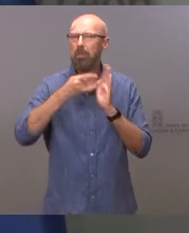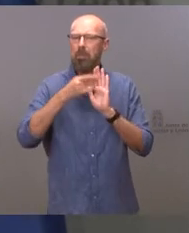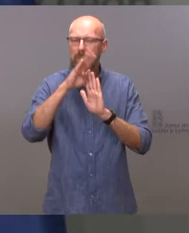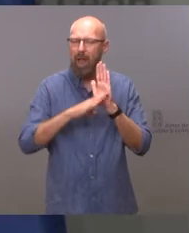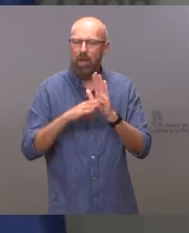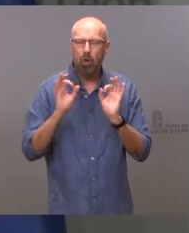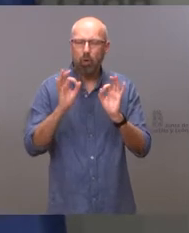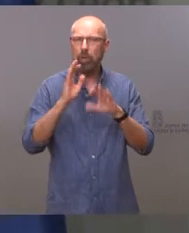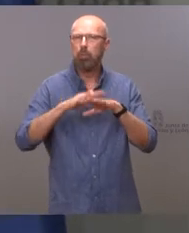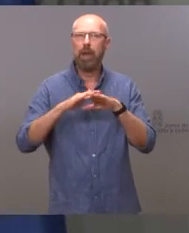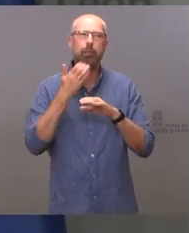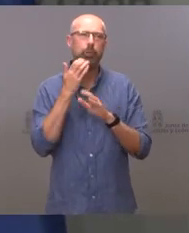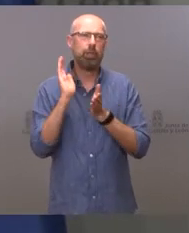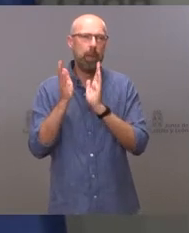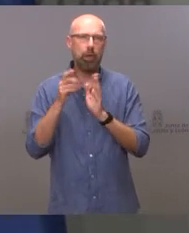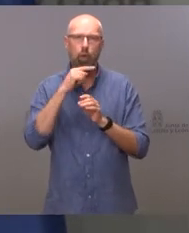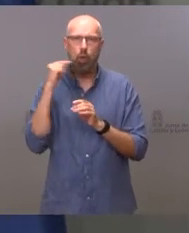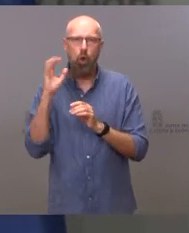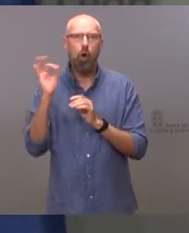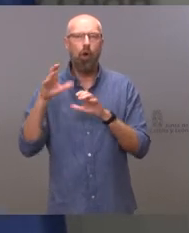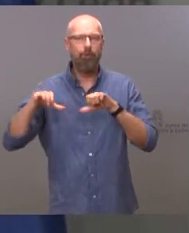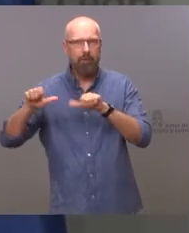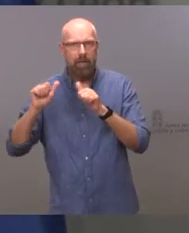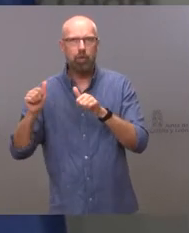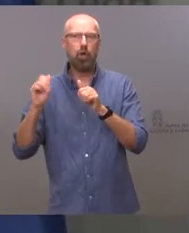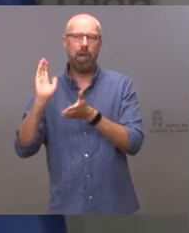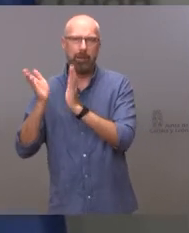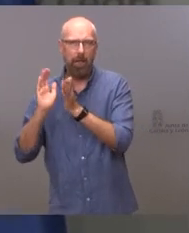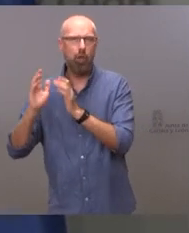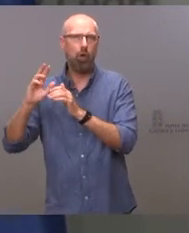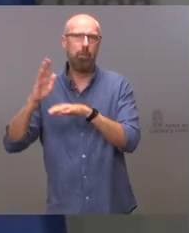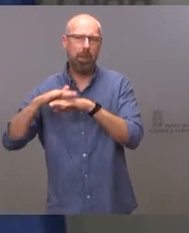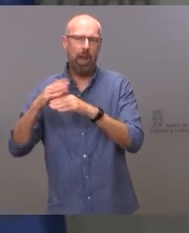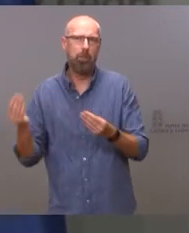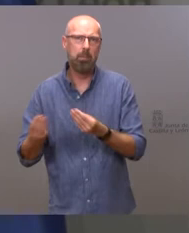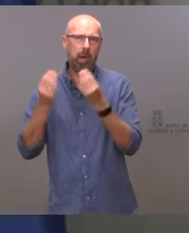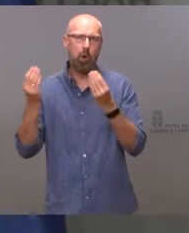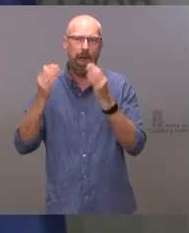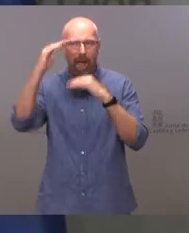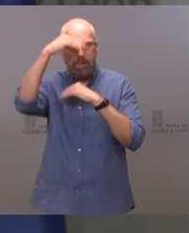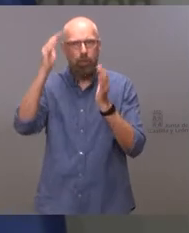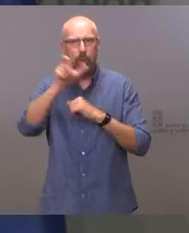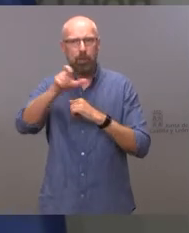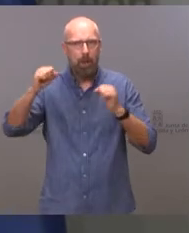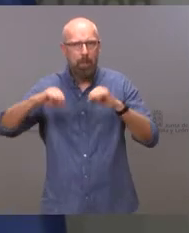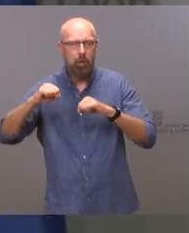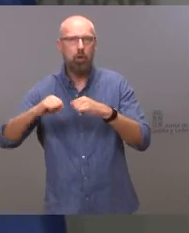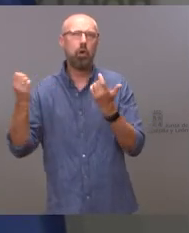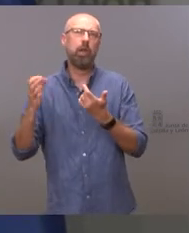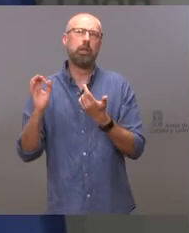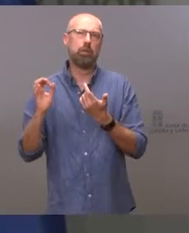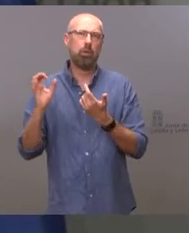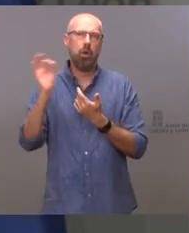tratamiento del dolor mediante fisioterapia y rehabilitación que mejoren la atención de nuestros mayores y que disminuyan